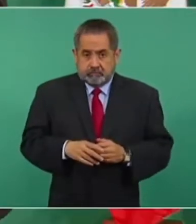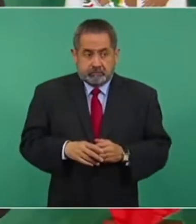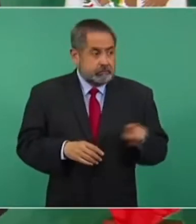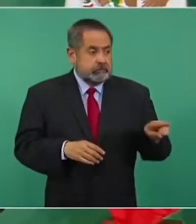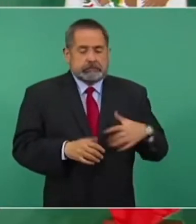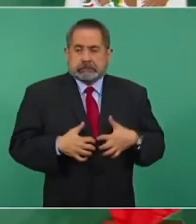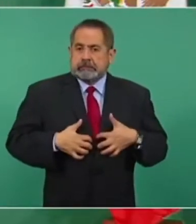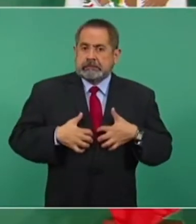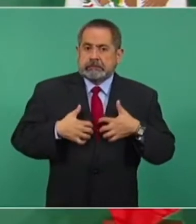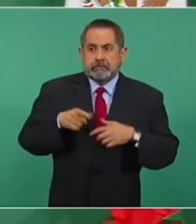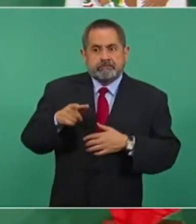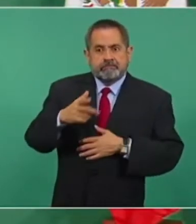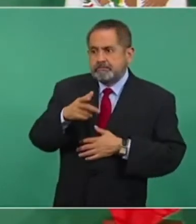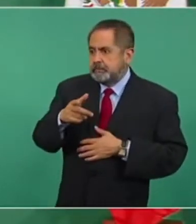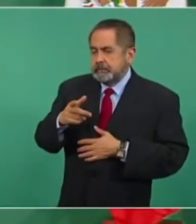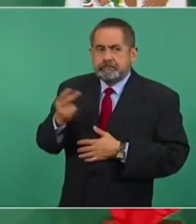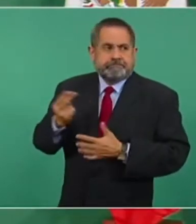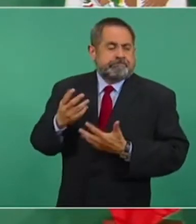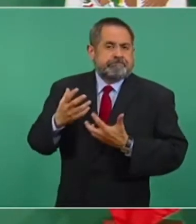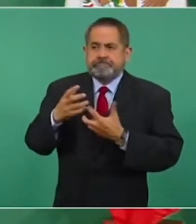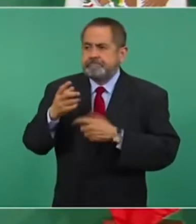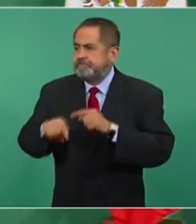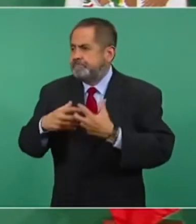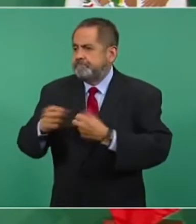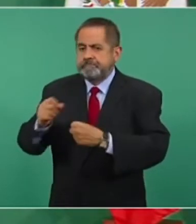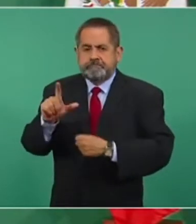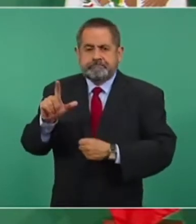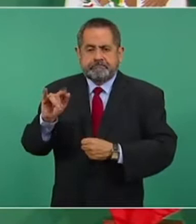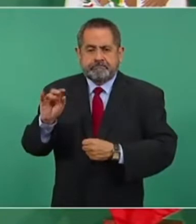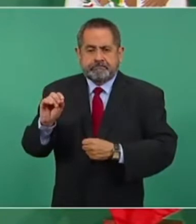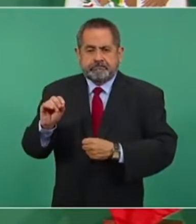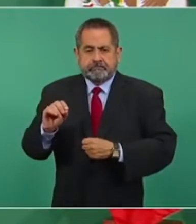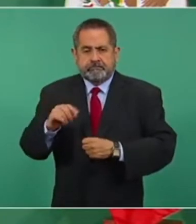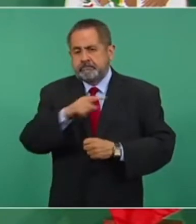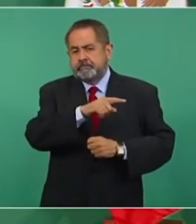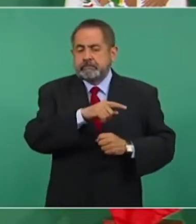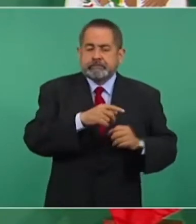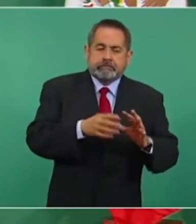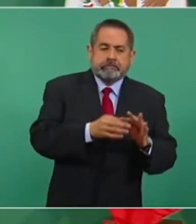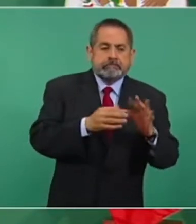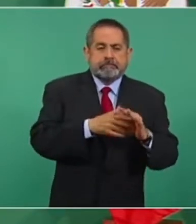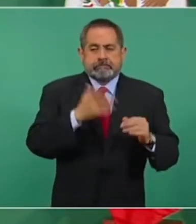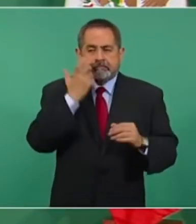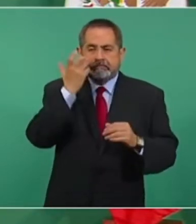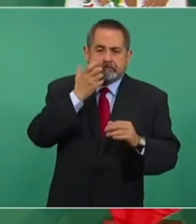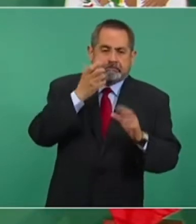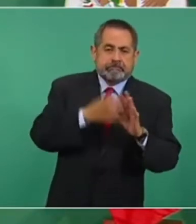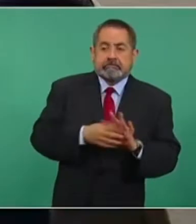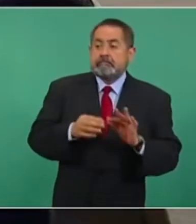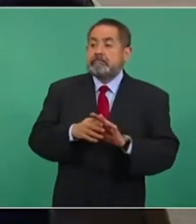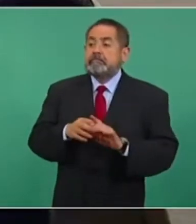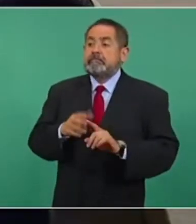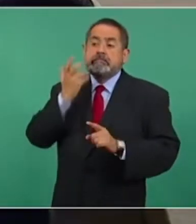importa mucho, nada más que están hablando nada más de la industria